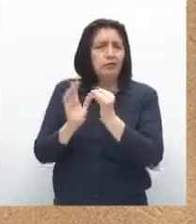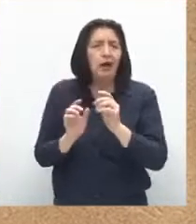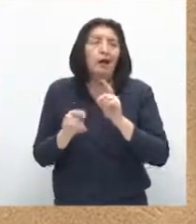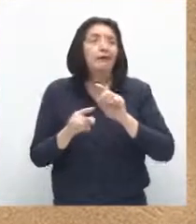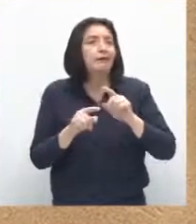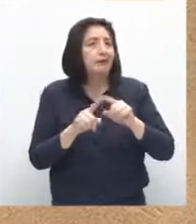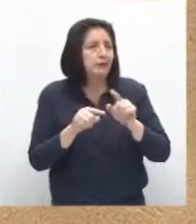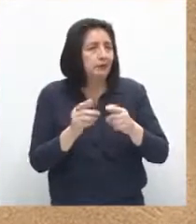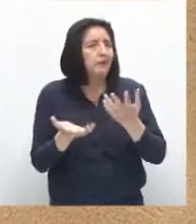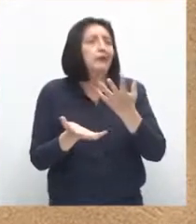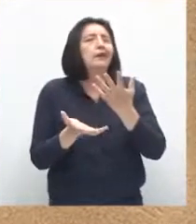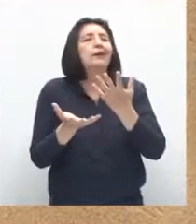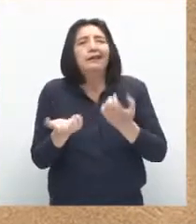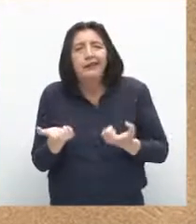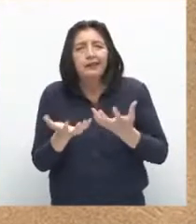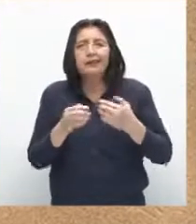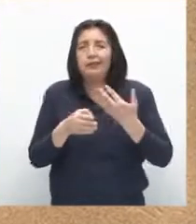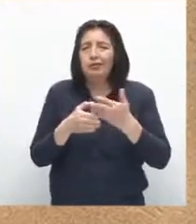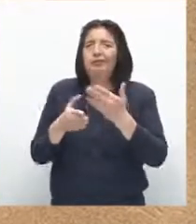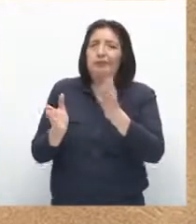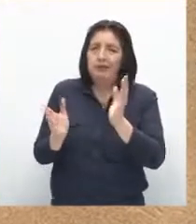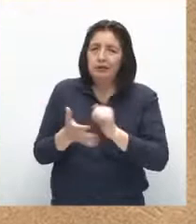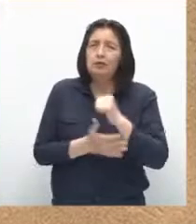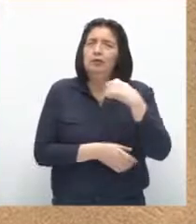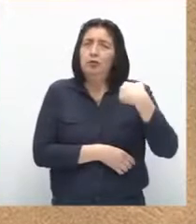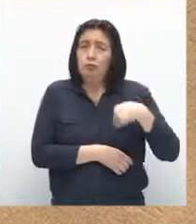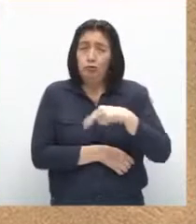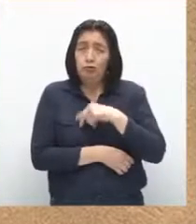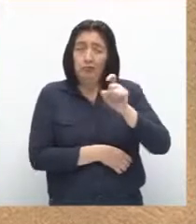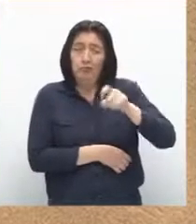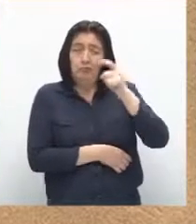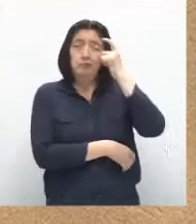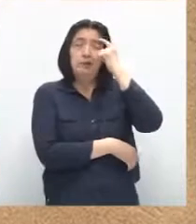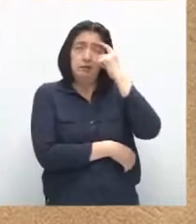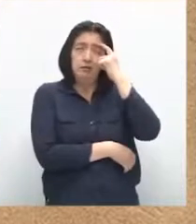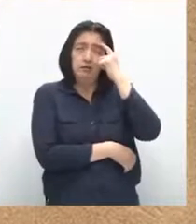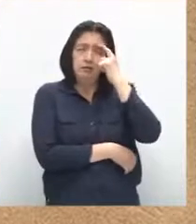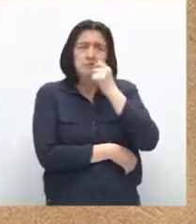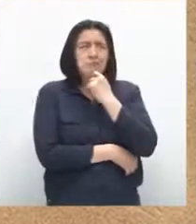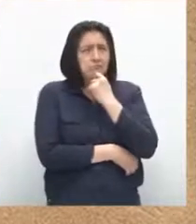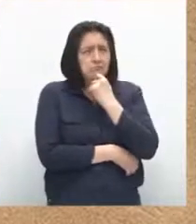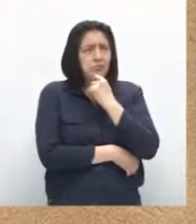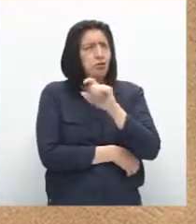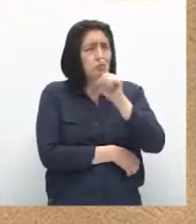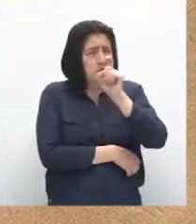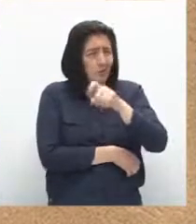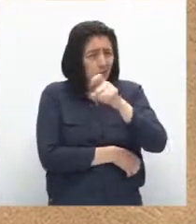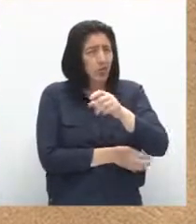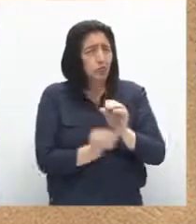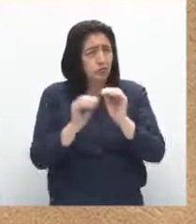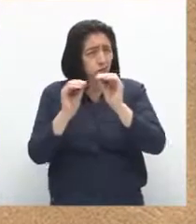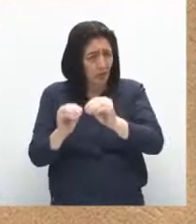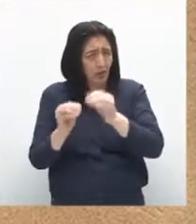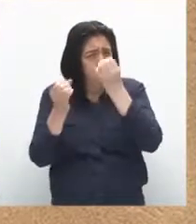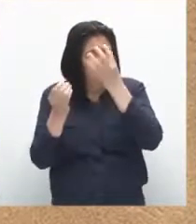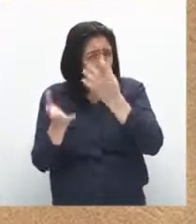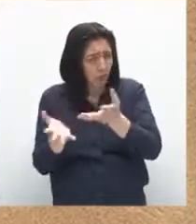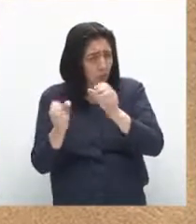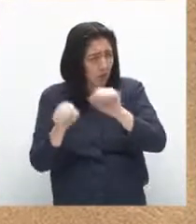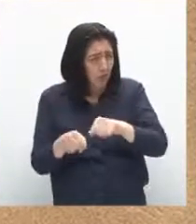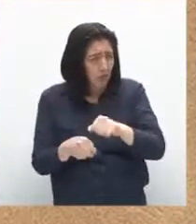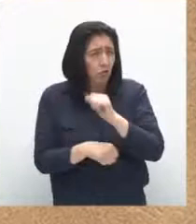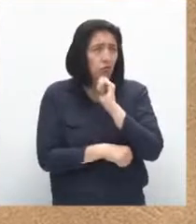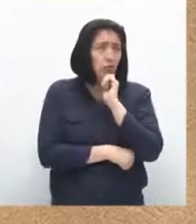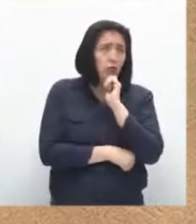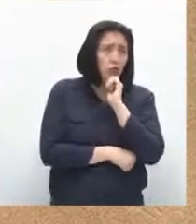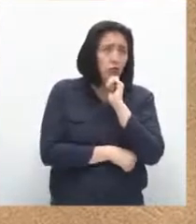Lo que debemos tomar siempre en cuenta es si es que es necesario compartir esa información o si al momento de brindar